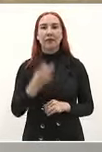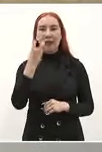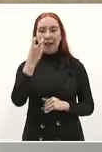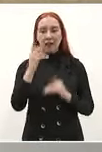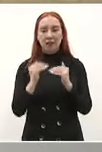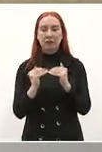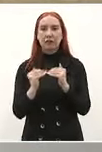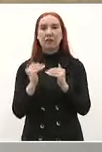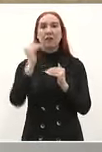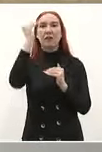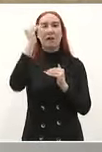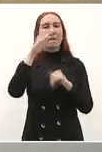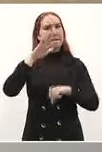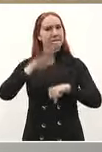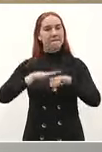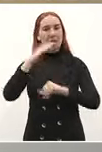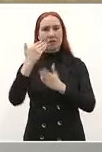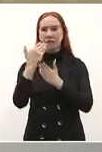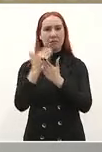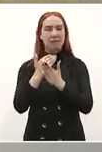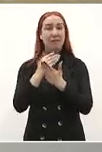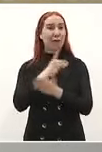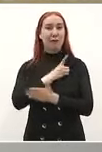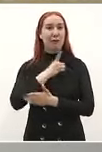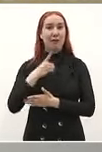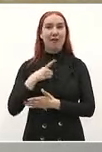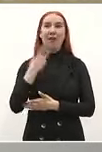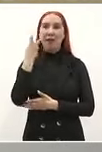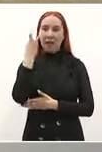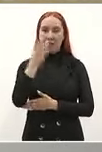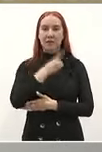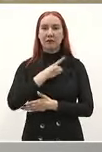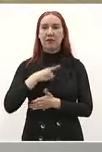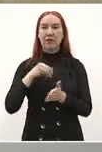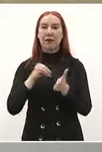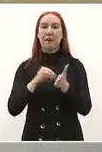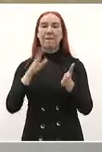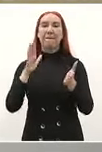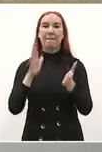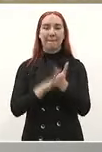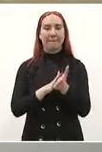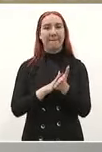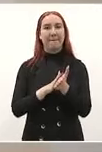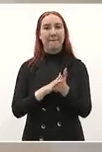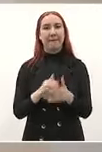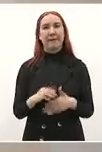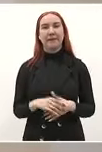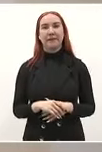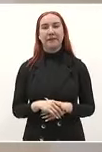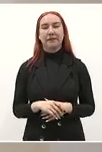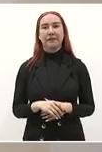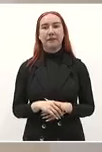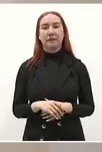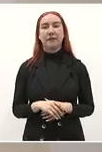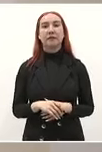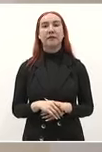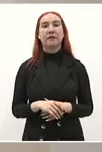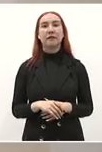para abajo no eso va a quedar establecido y